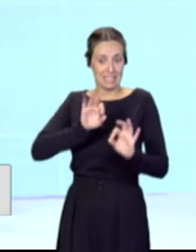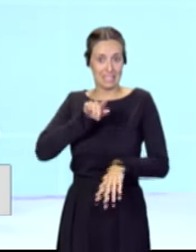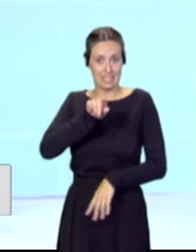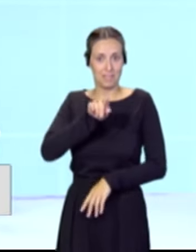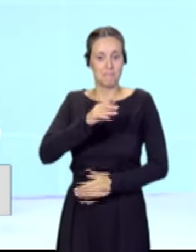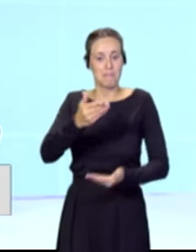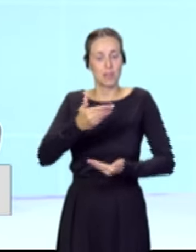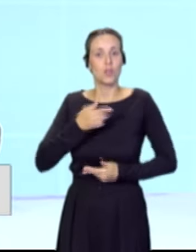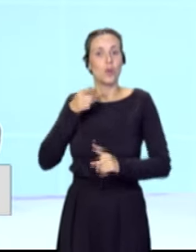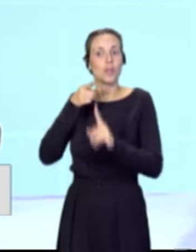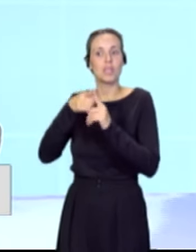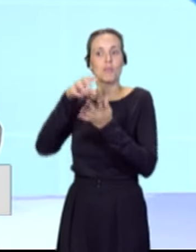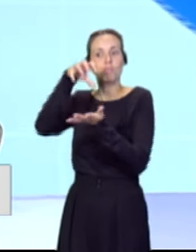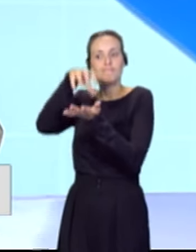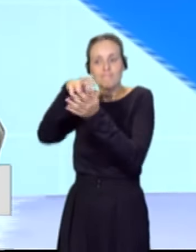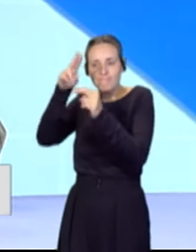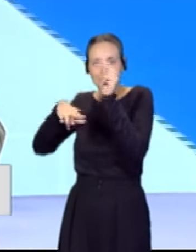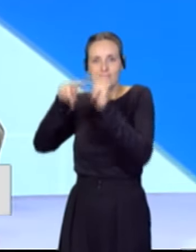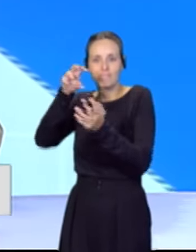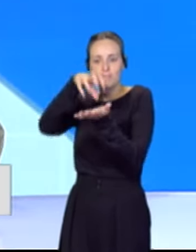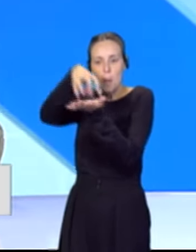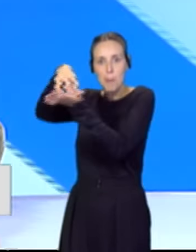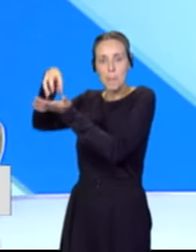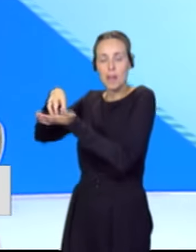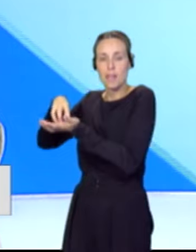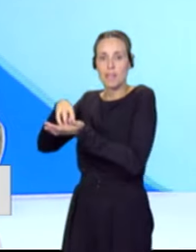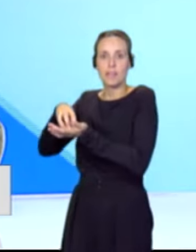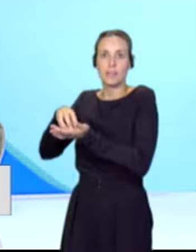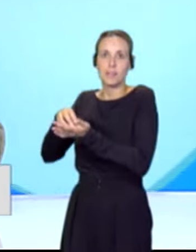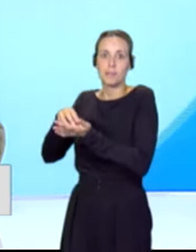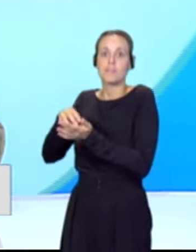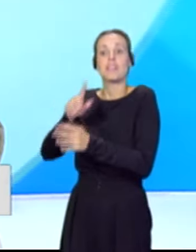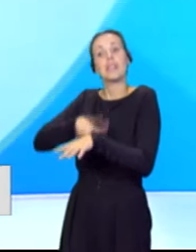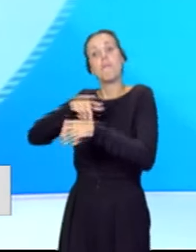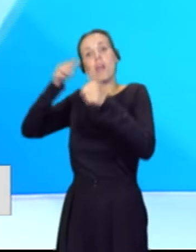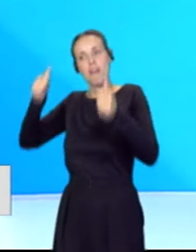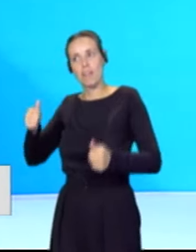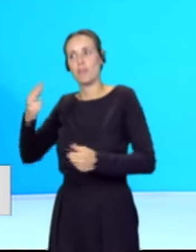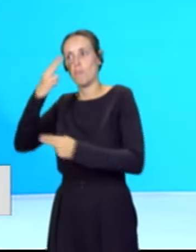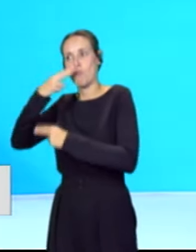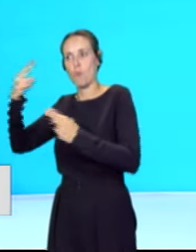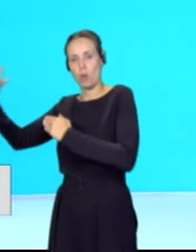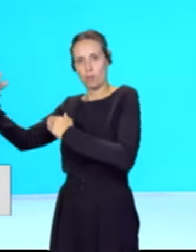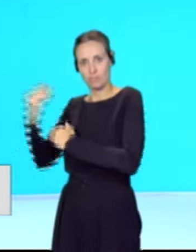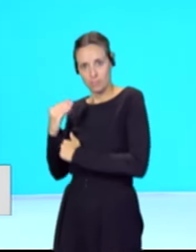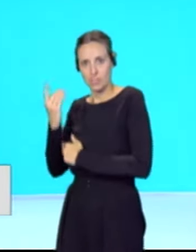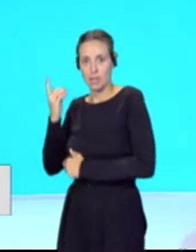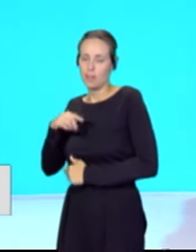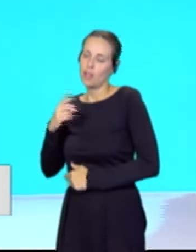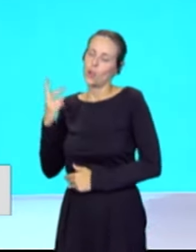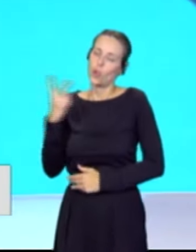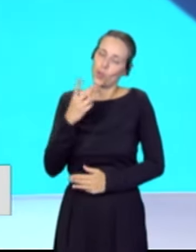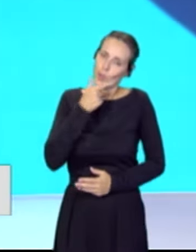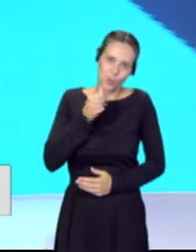infraestructuras de una manera complementaria con lo que se hace en el sector público. Un punto de encuentro que no siempre es fácil,